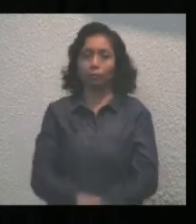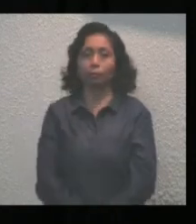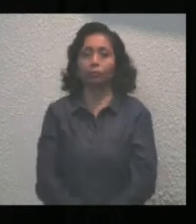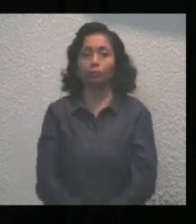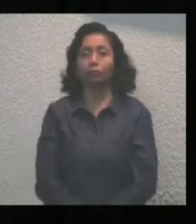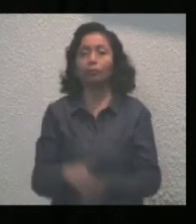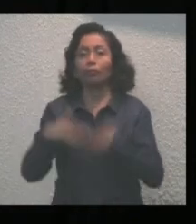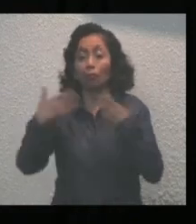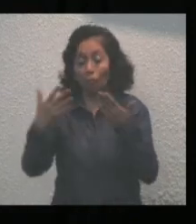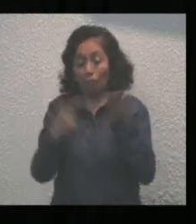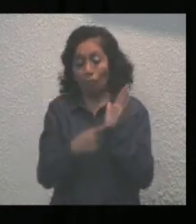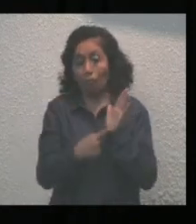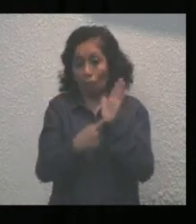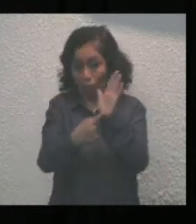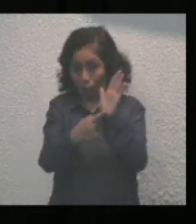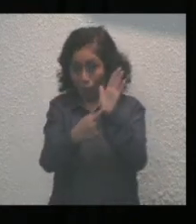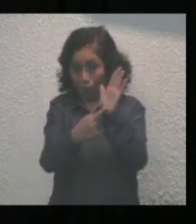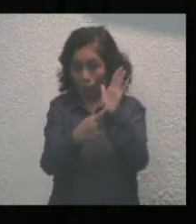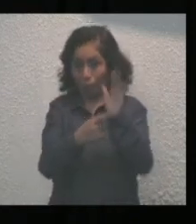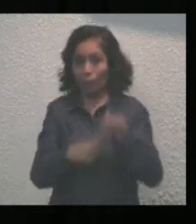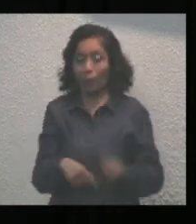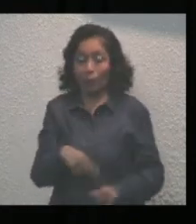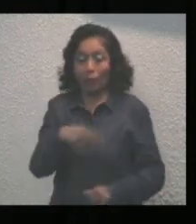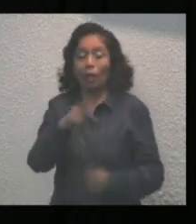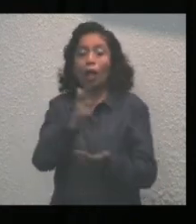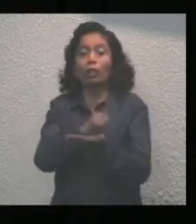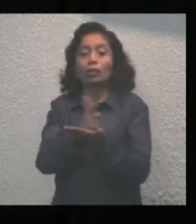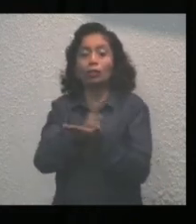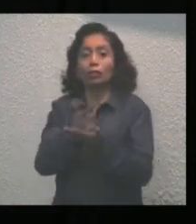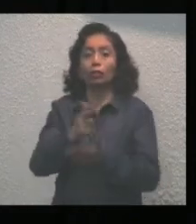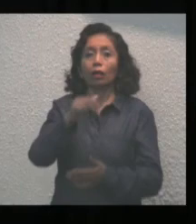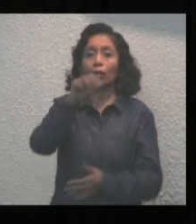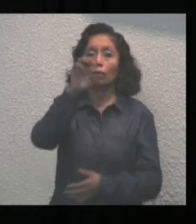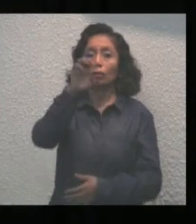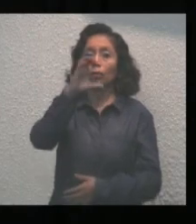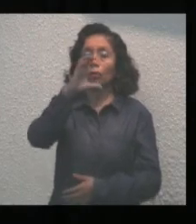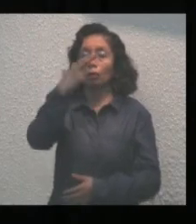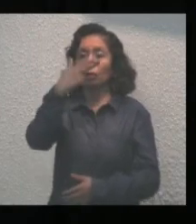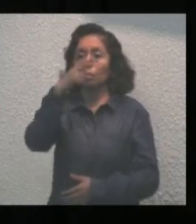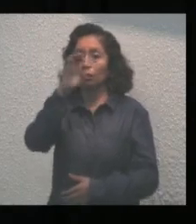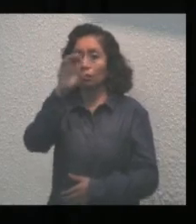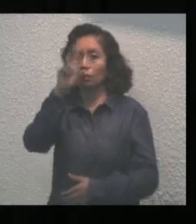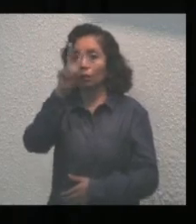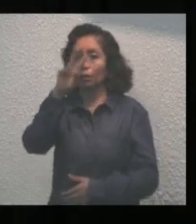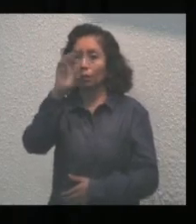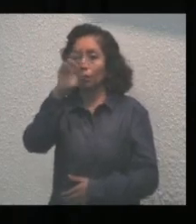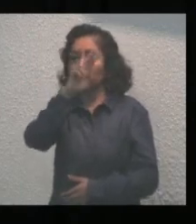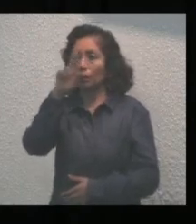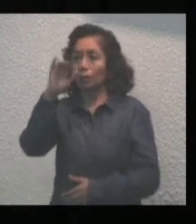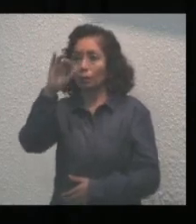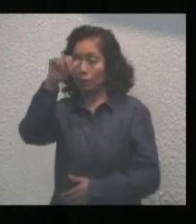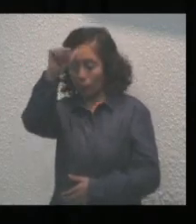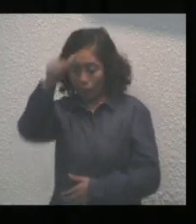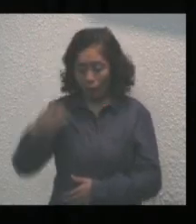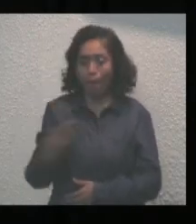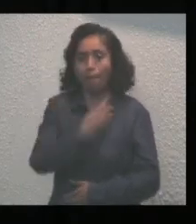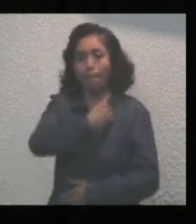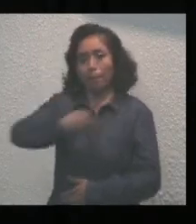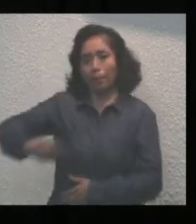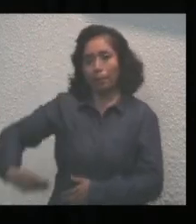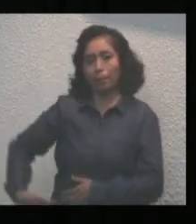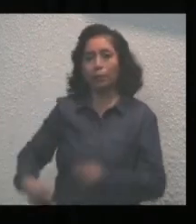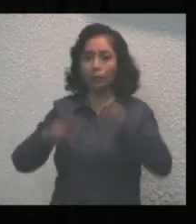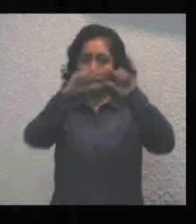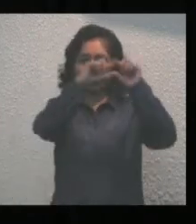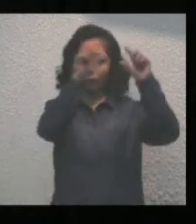Suscribe el licenciado Luis Echeverría Álvarez, presidente constitucional de los Estados Unidos